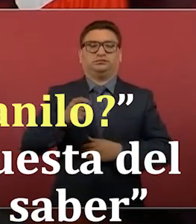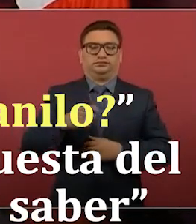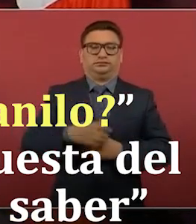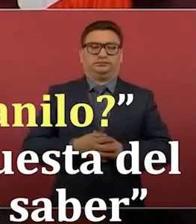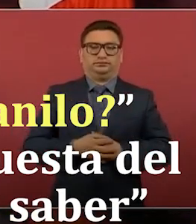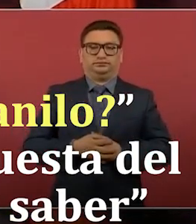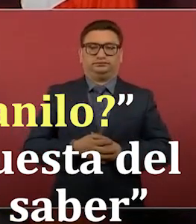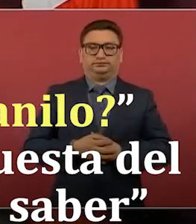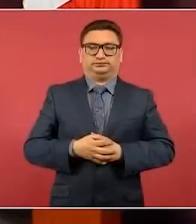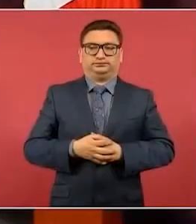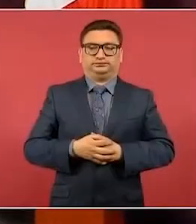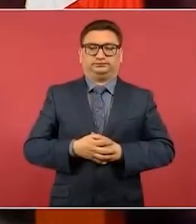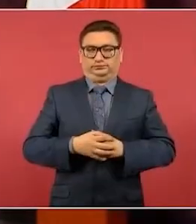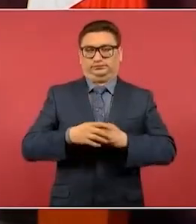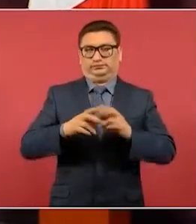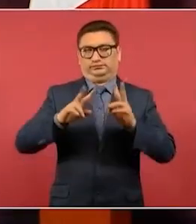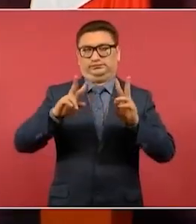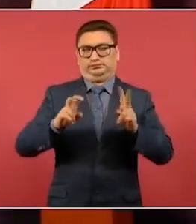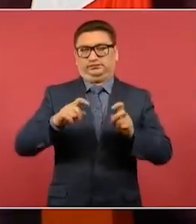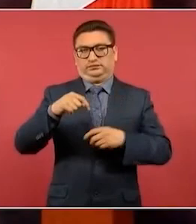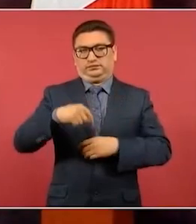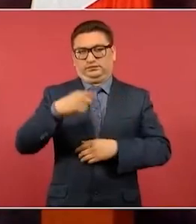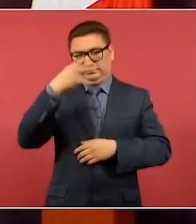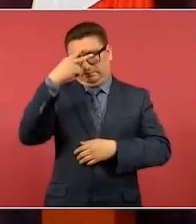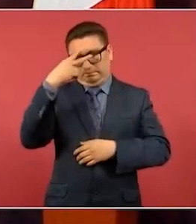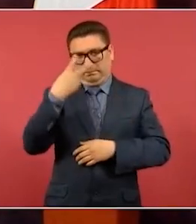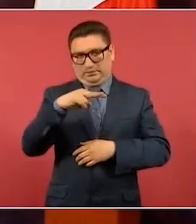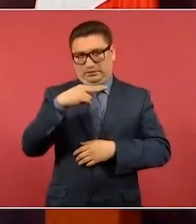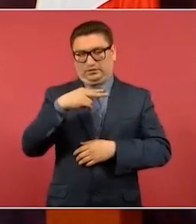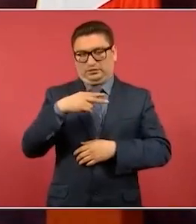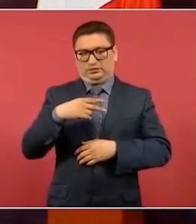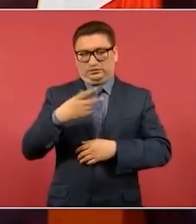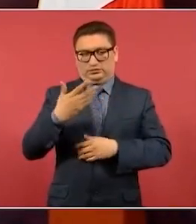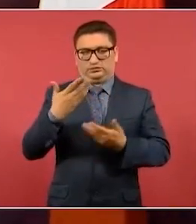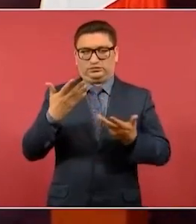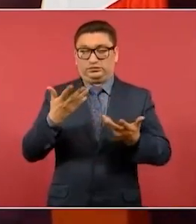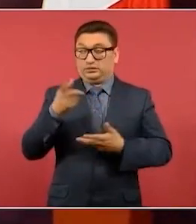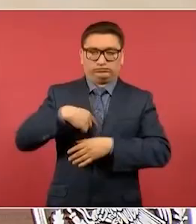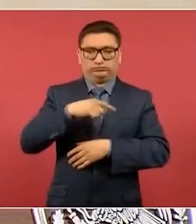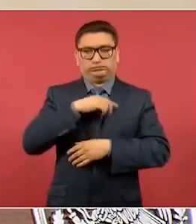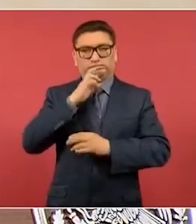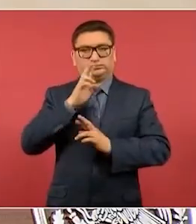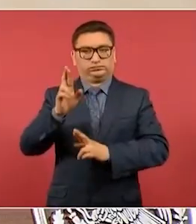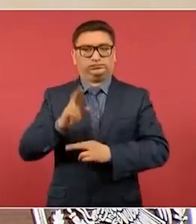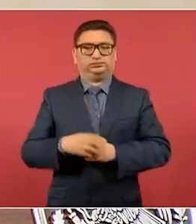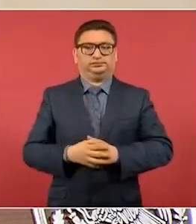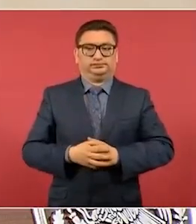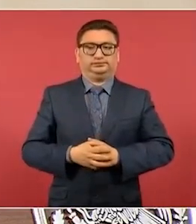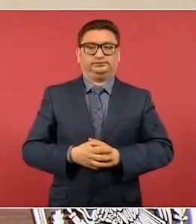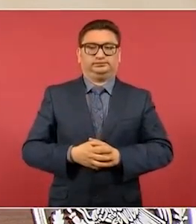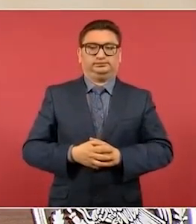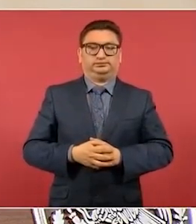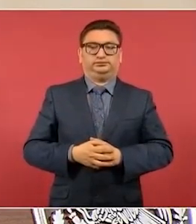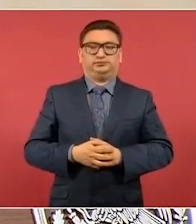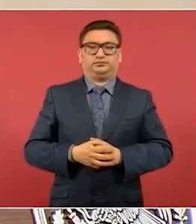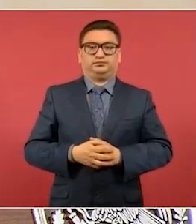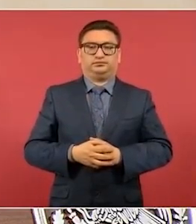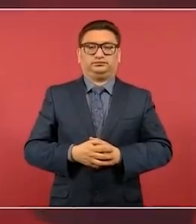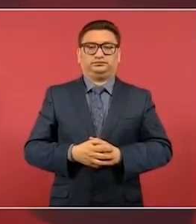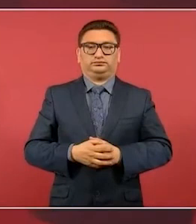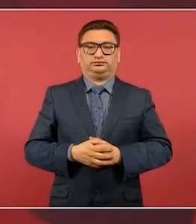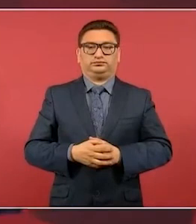Sobre el pronunciamiento que hizo el gobierno de China, tenemos entonces que saber